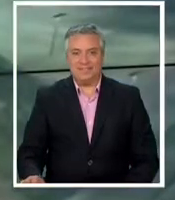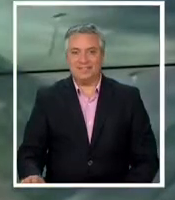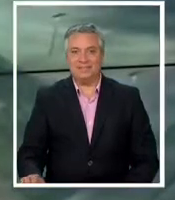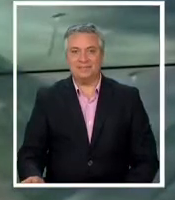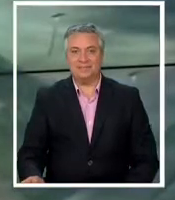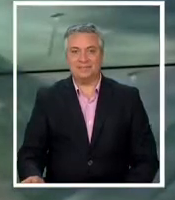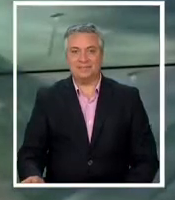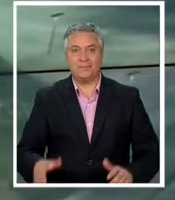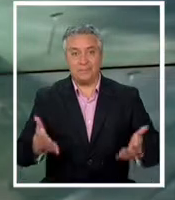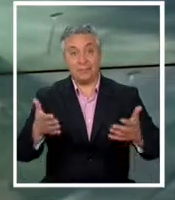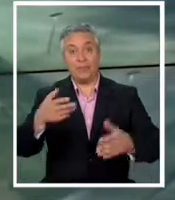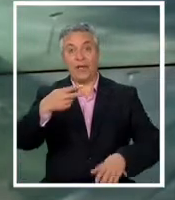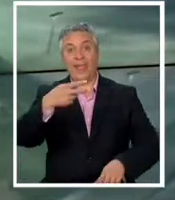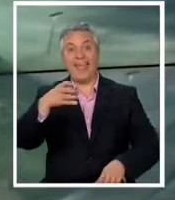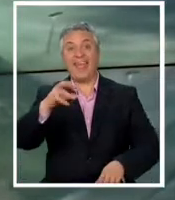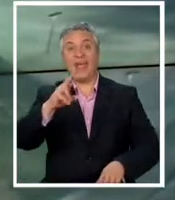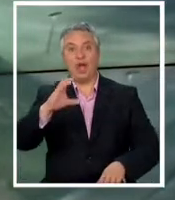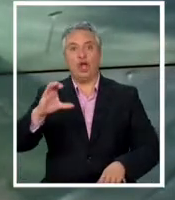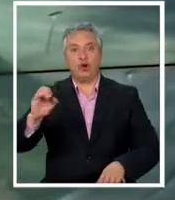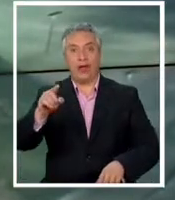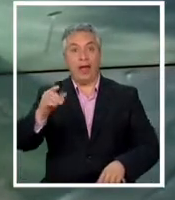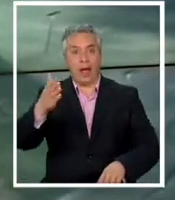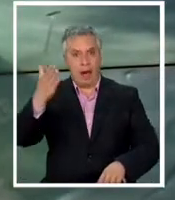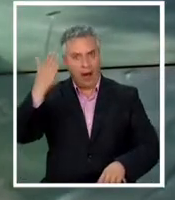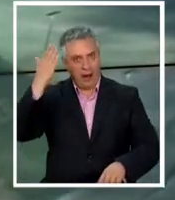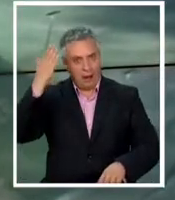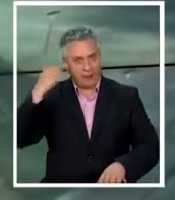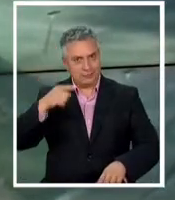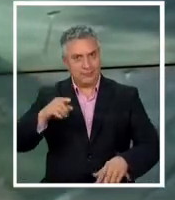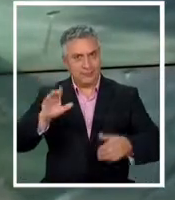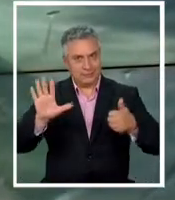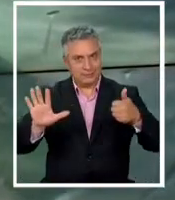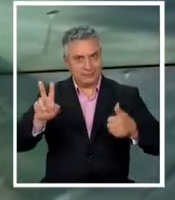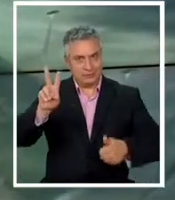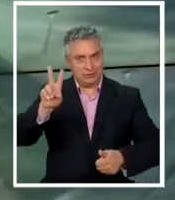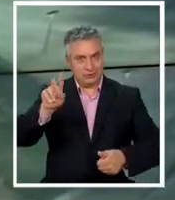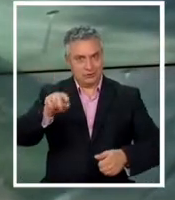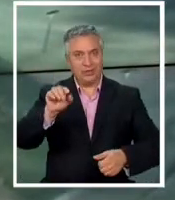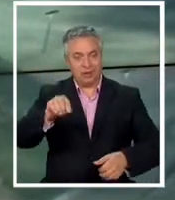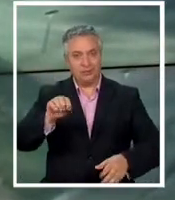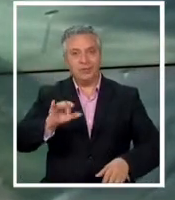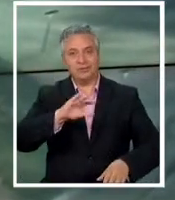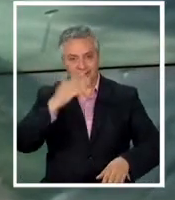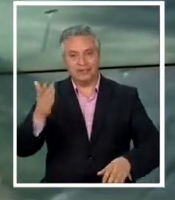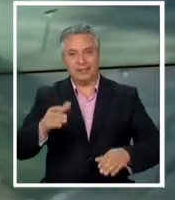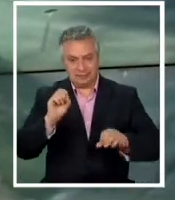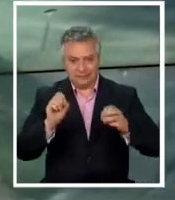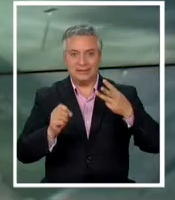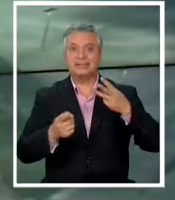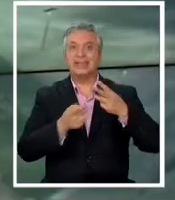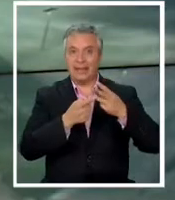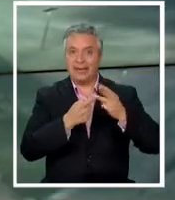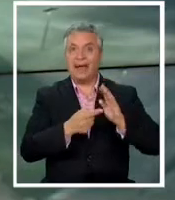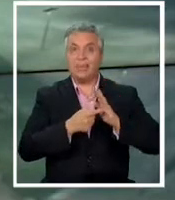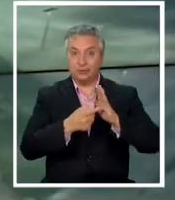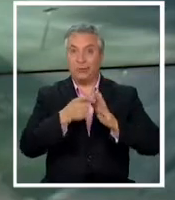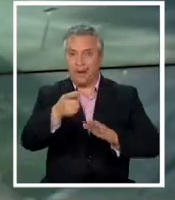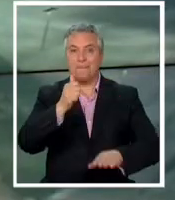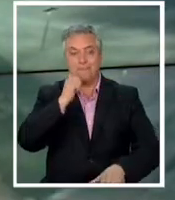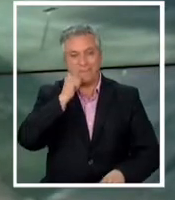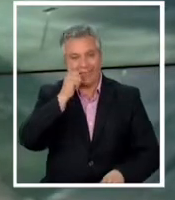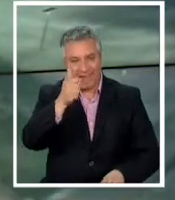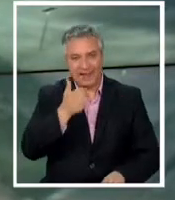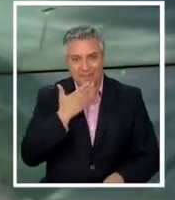unos héroes todos esos hombres de la hazaña del 62 tenemos el tercer capítulo todavía para mañana